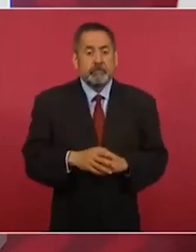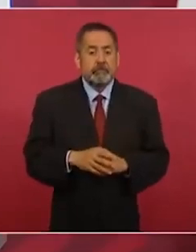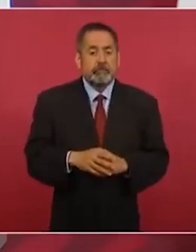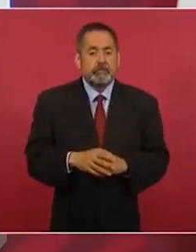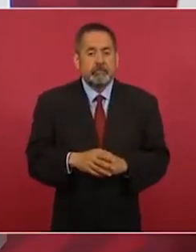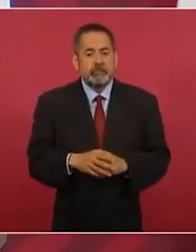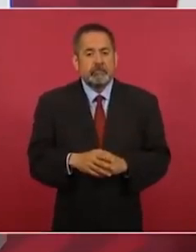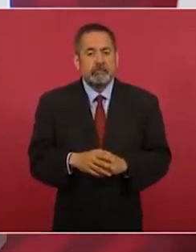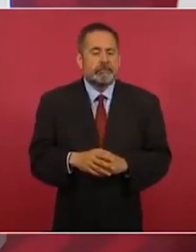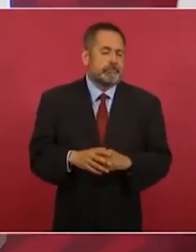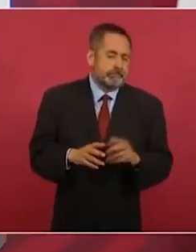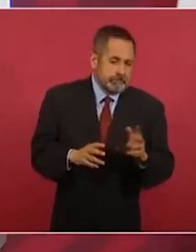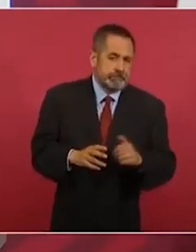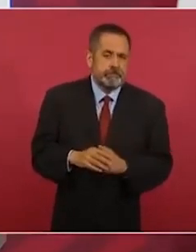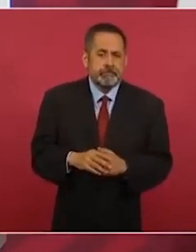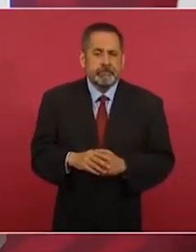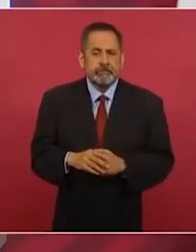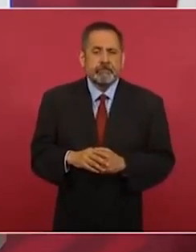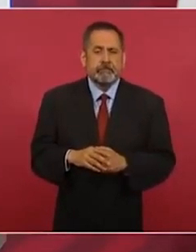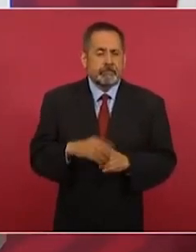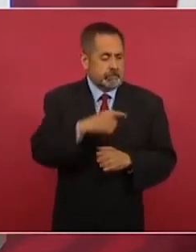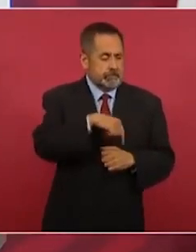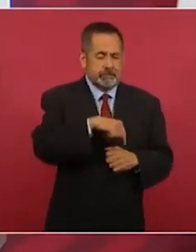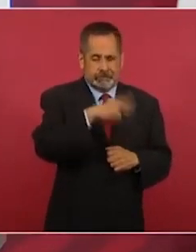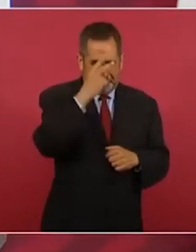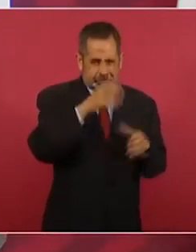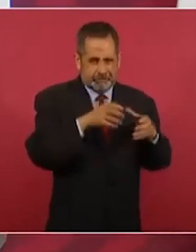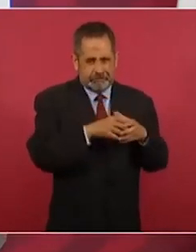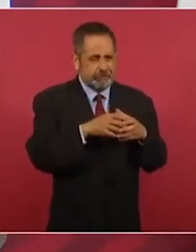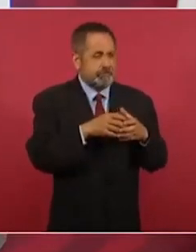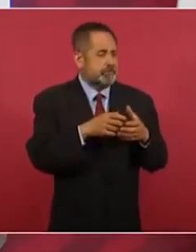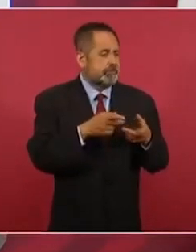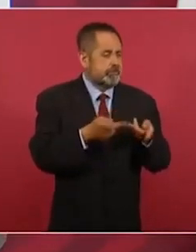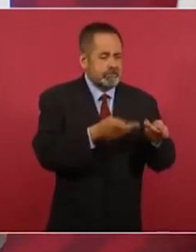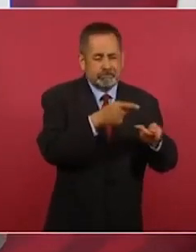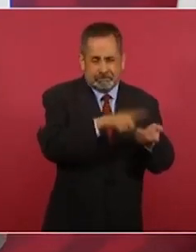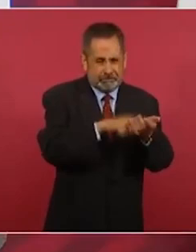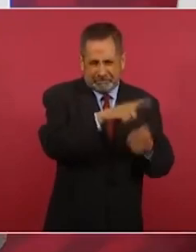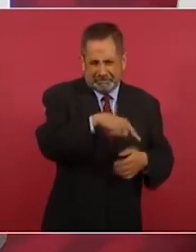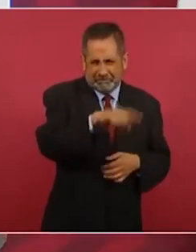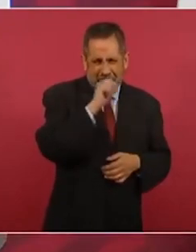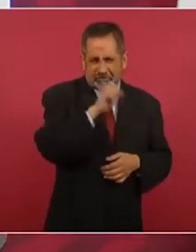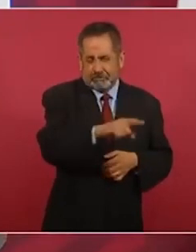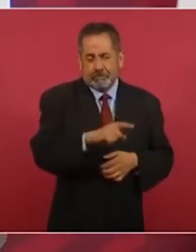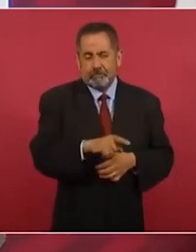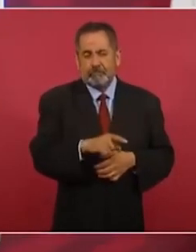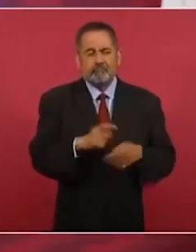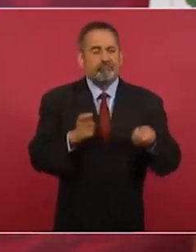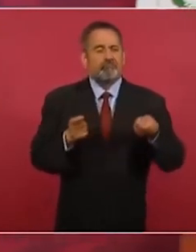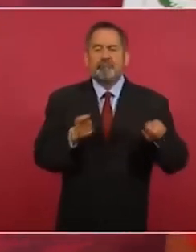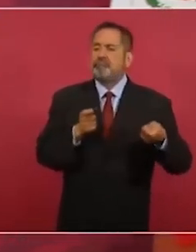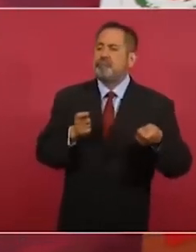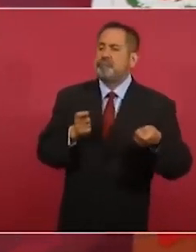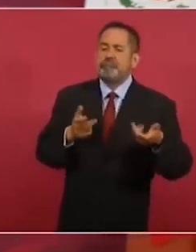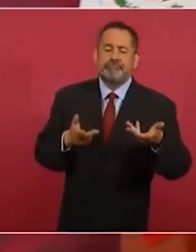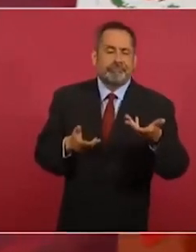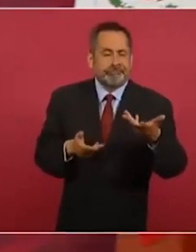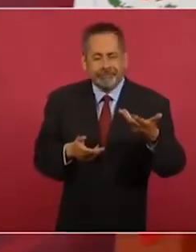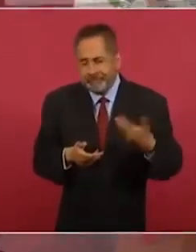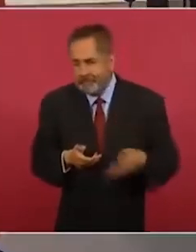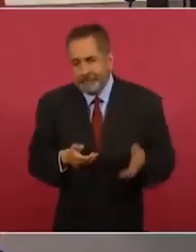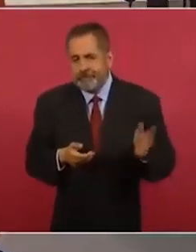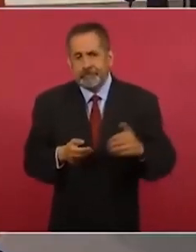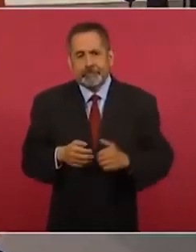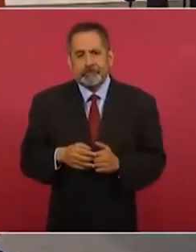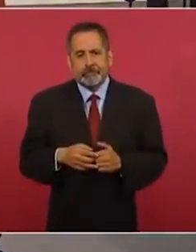internacionalistas conservadores como Sarucán y otros son los que dominan en